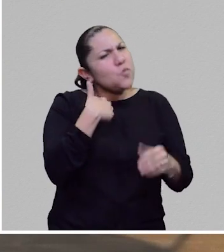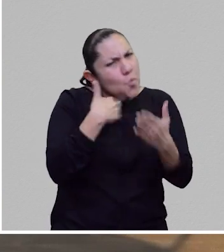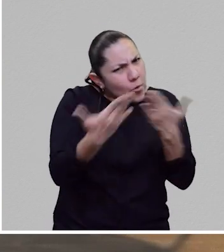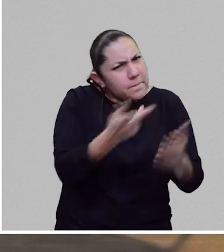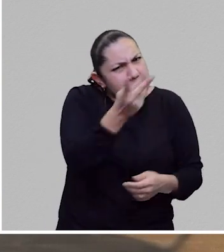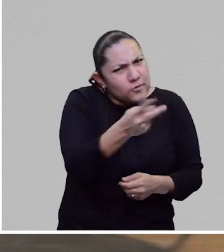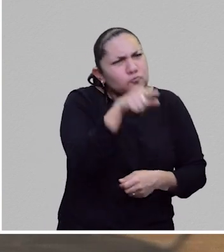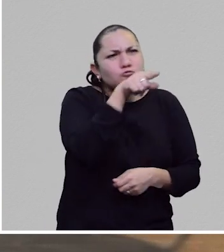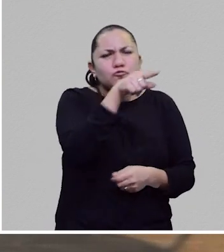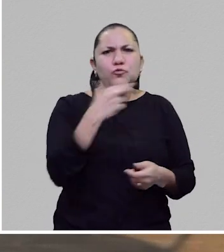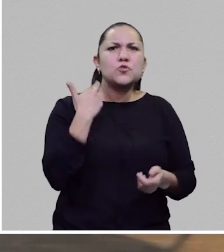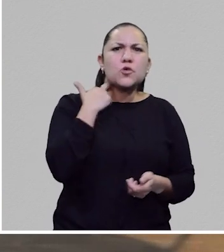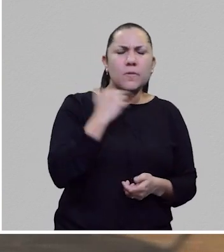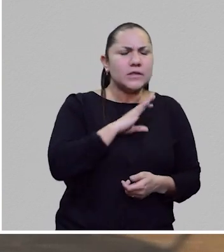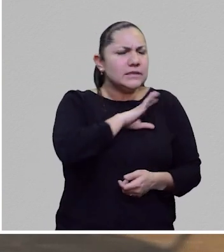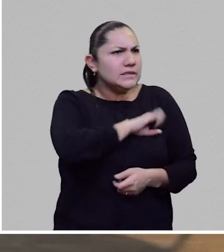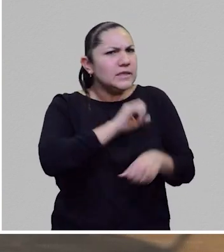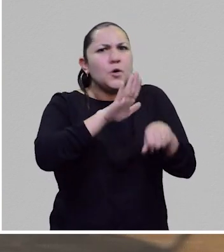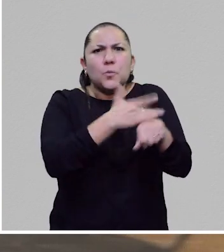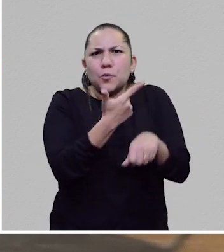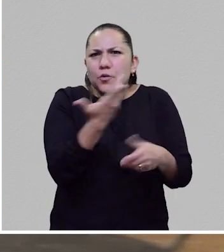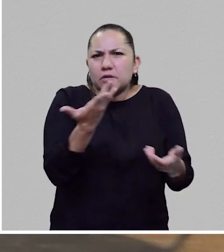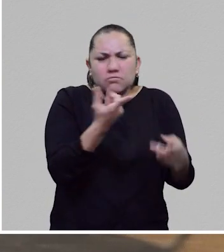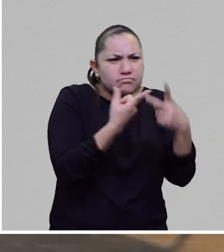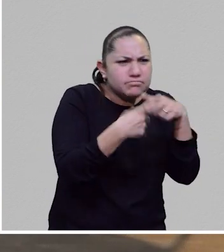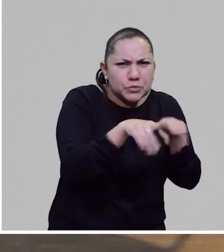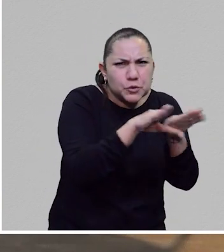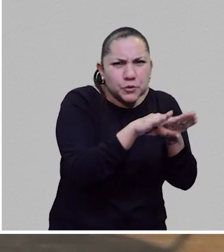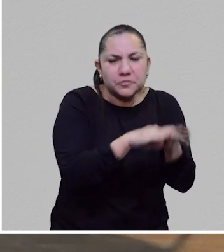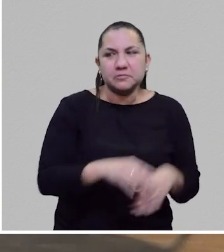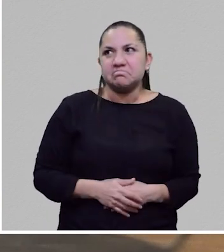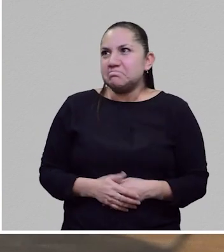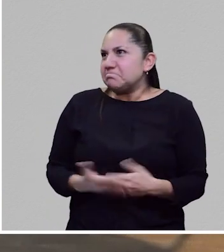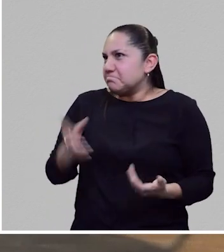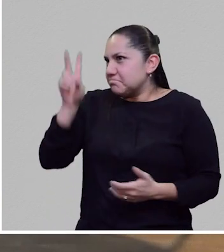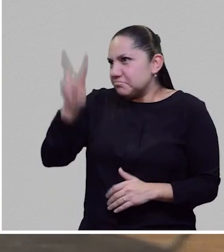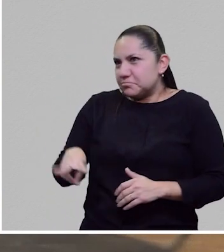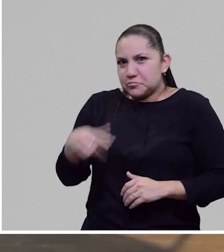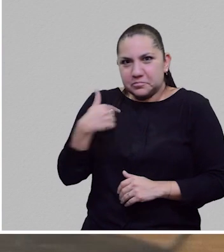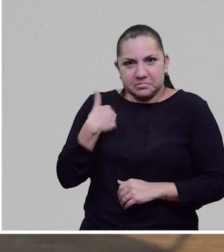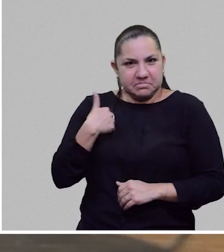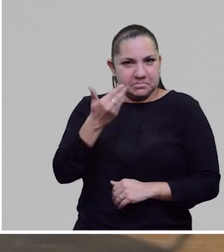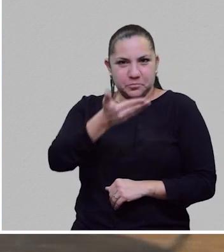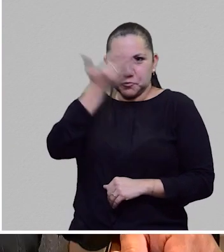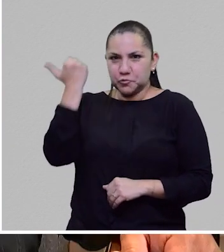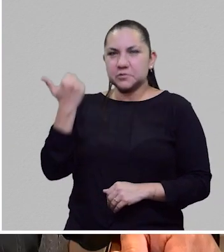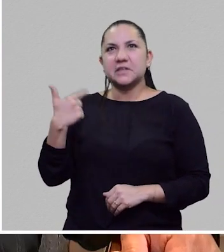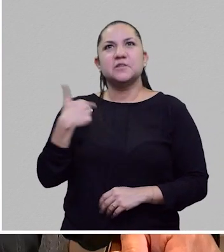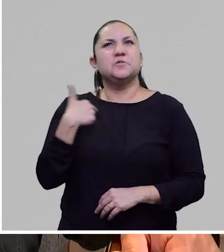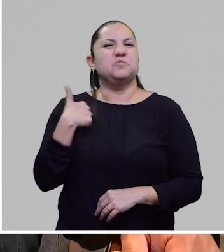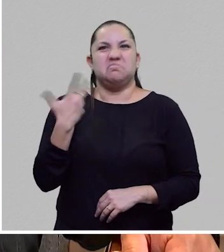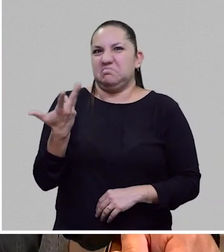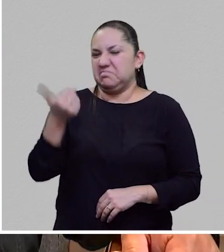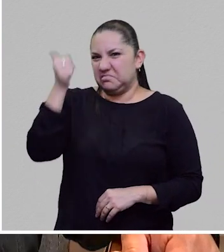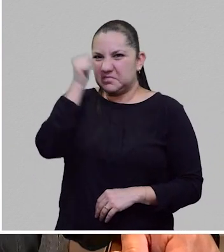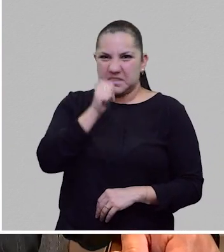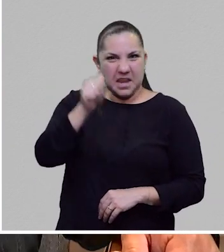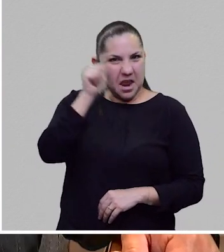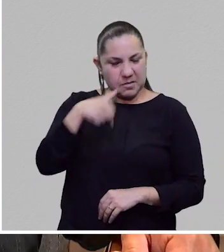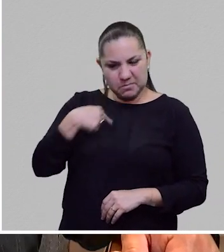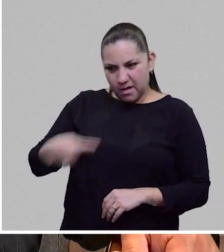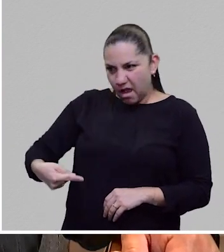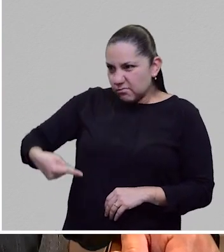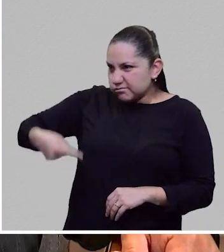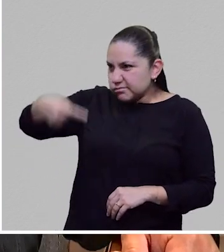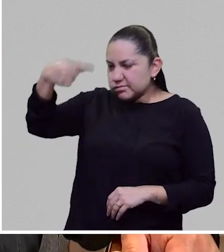robots? ¿De dónde viene ese amor? No sé. Es una fascinación de toda la vida. Yo creo, de